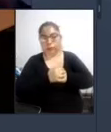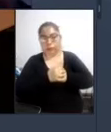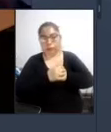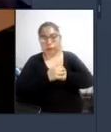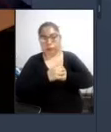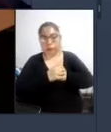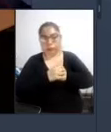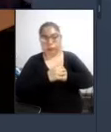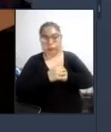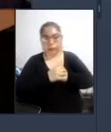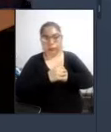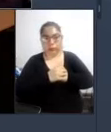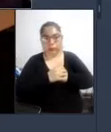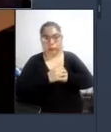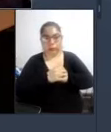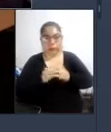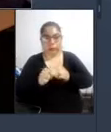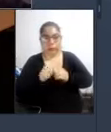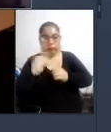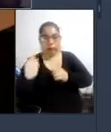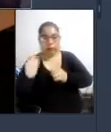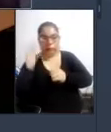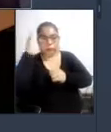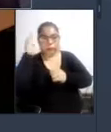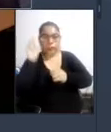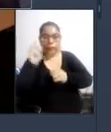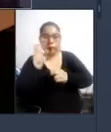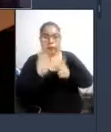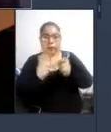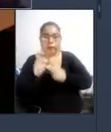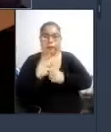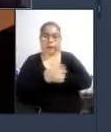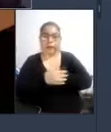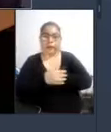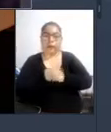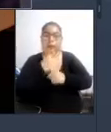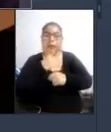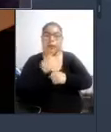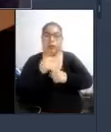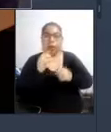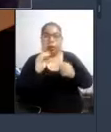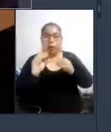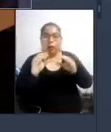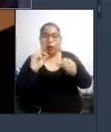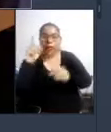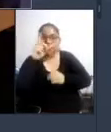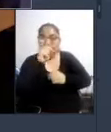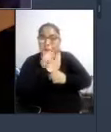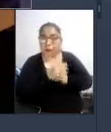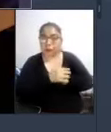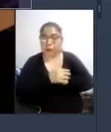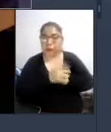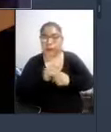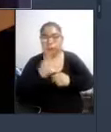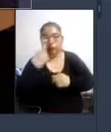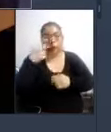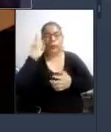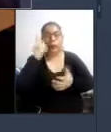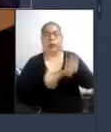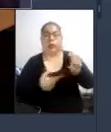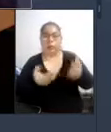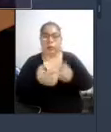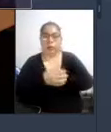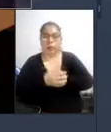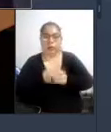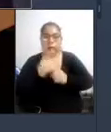no voy a decir poco profesional porque no es que sea poco profesional sino de una manera poco conveniente porque los